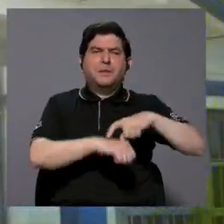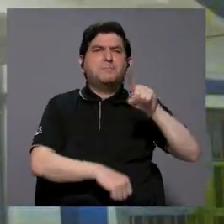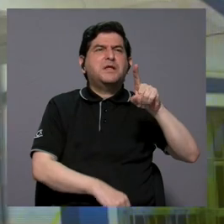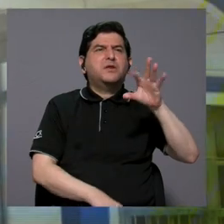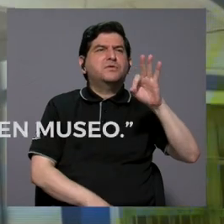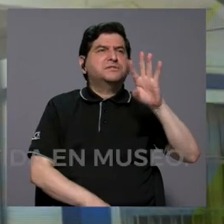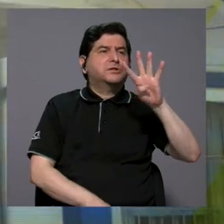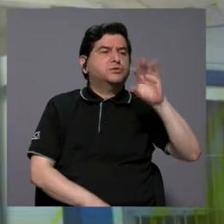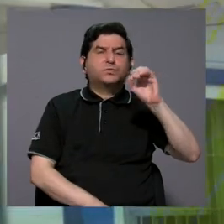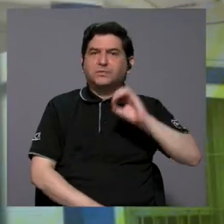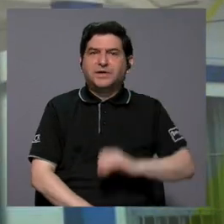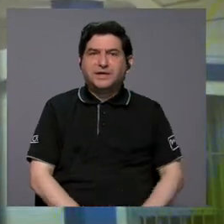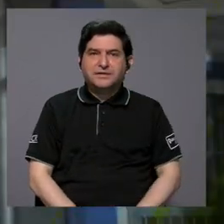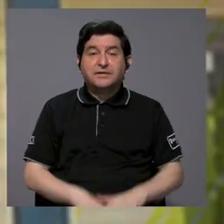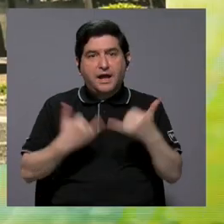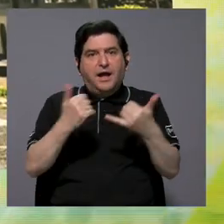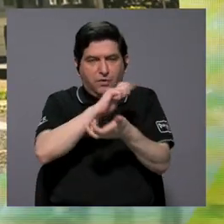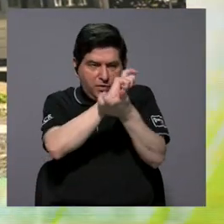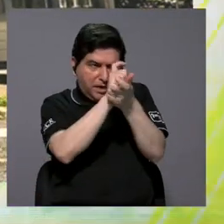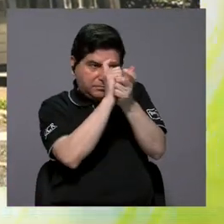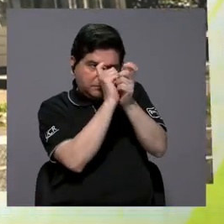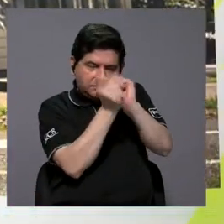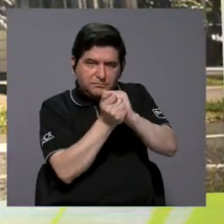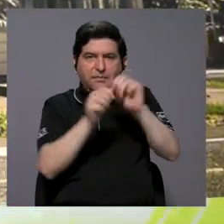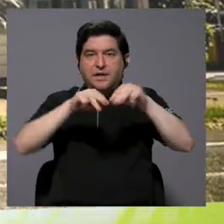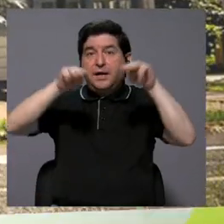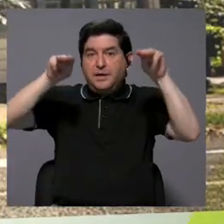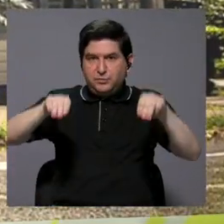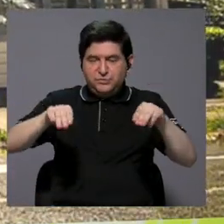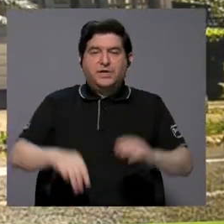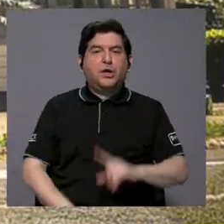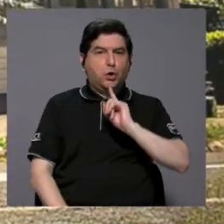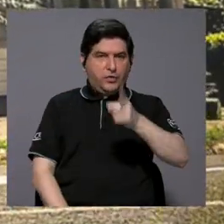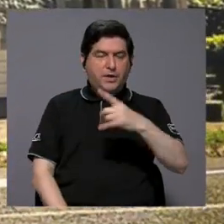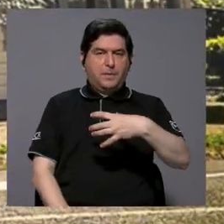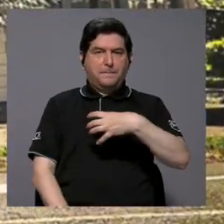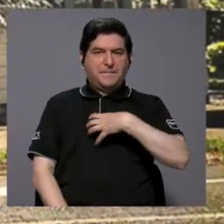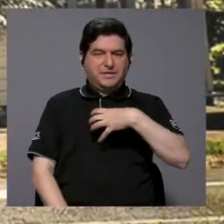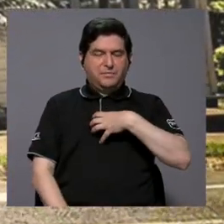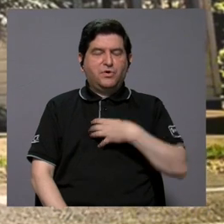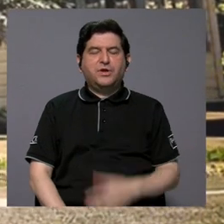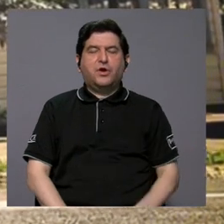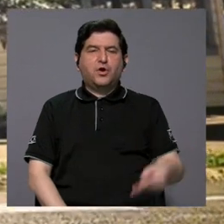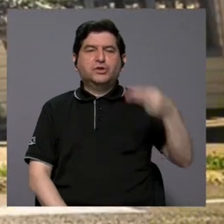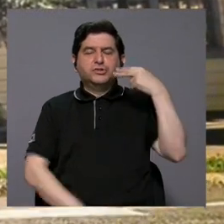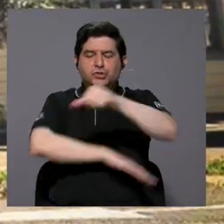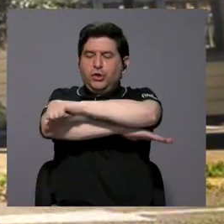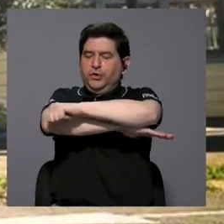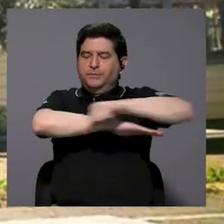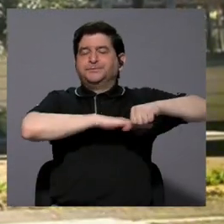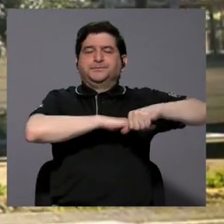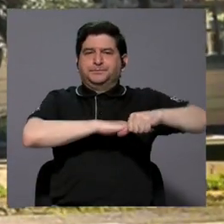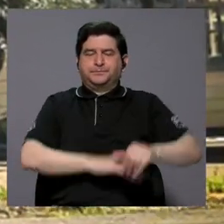1940, convertida en museo. Tiene una declaratoria de patrimonio histórico arquitectónico